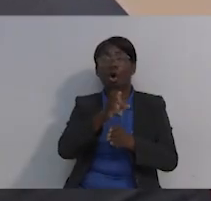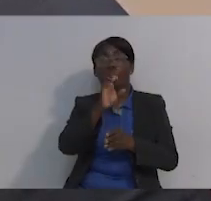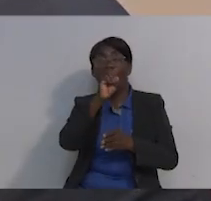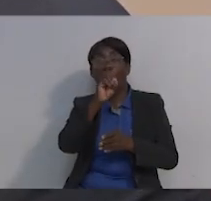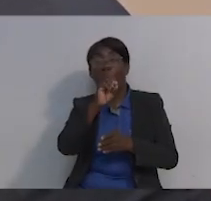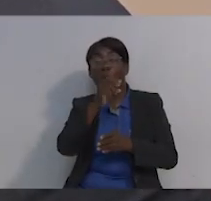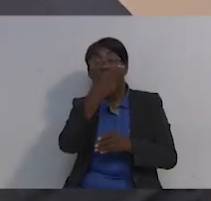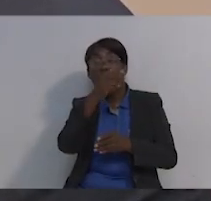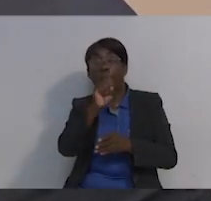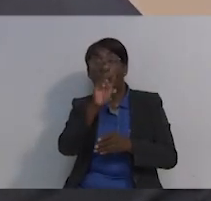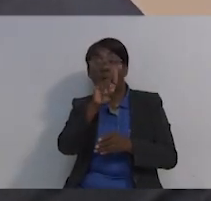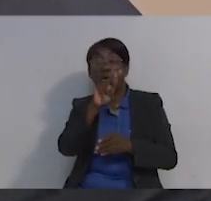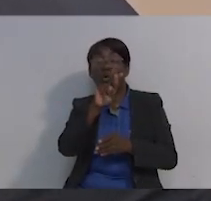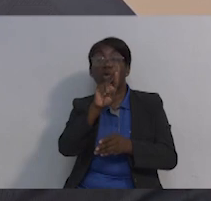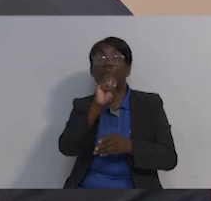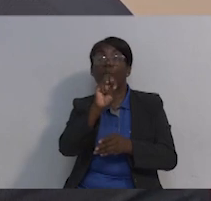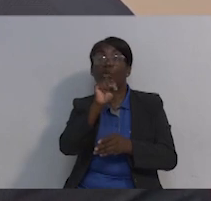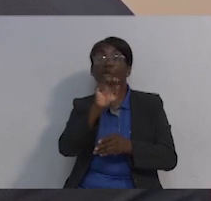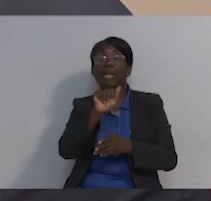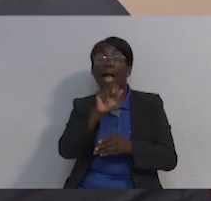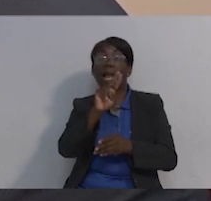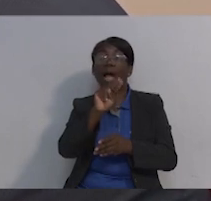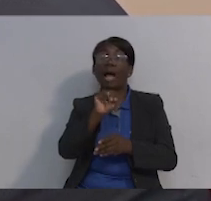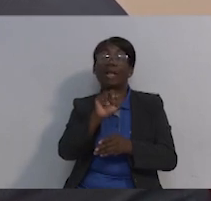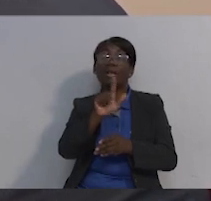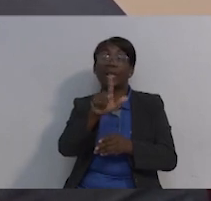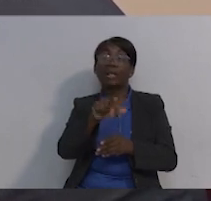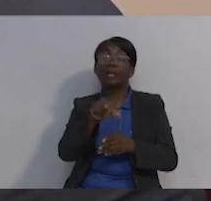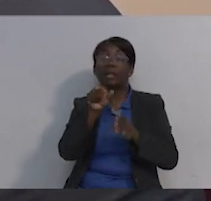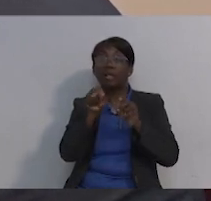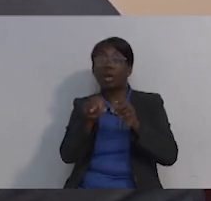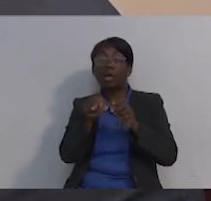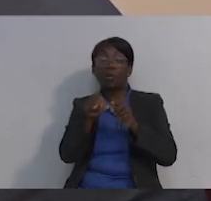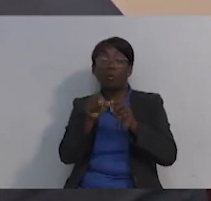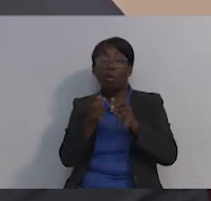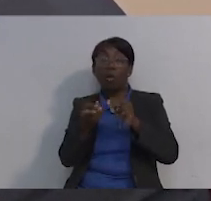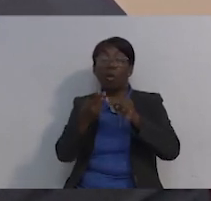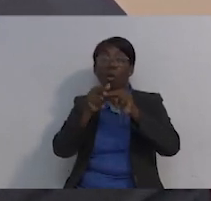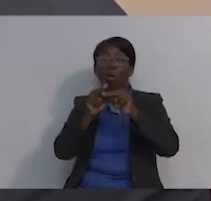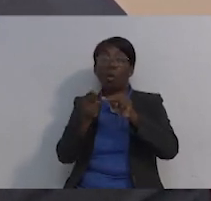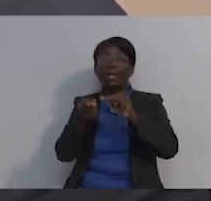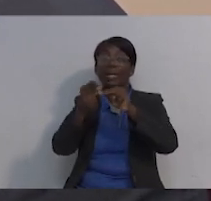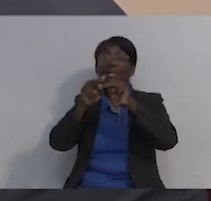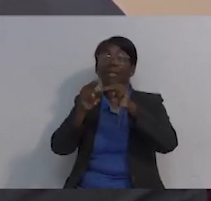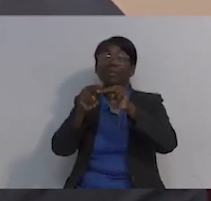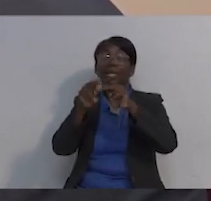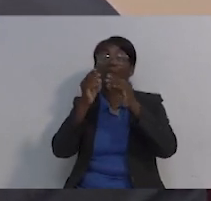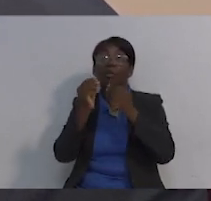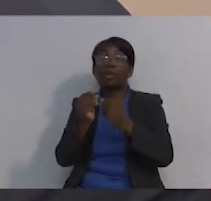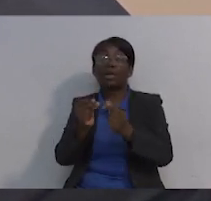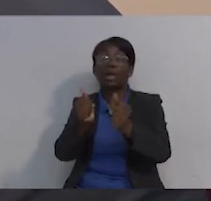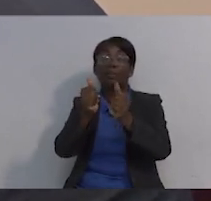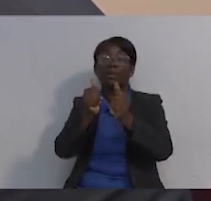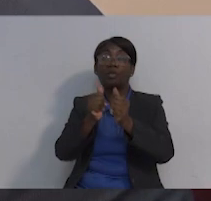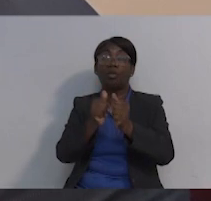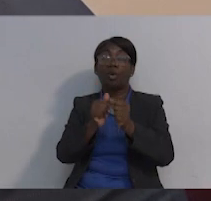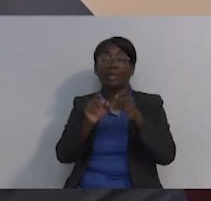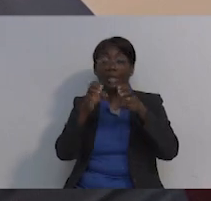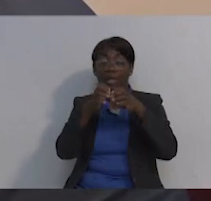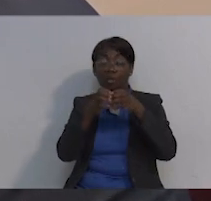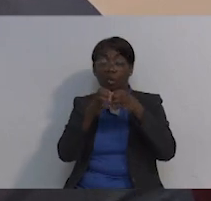que tienen que ver con la proliferación o capacidad de crecimiento rápido de estos tumores para que ataquen